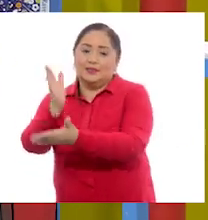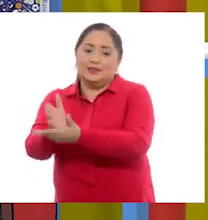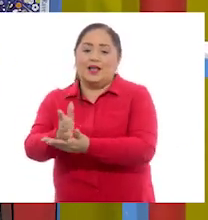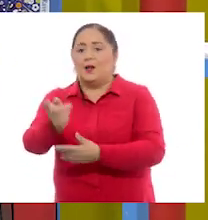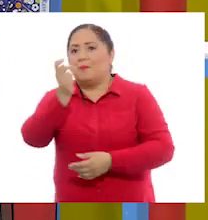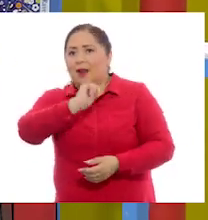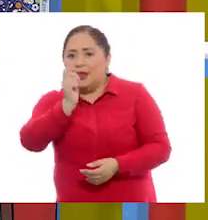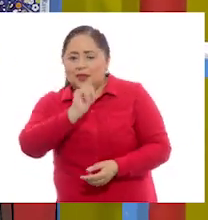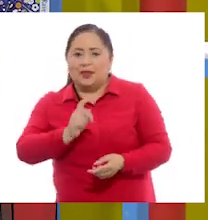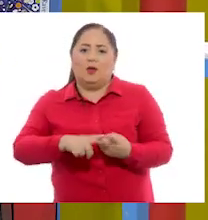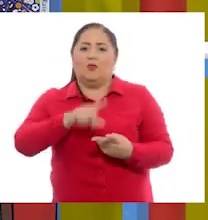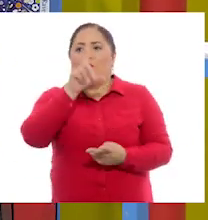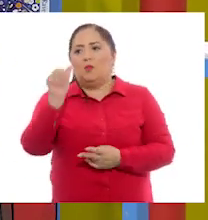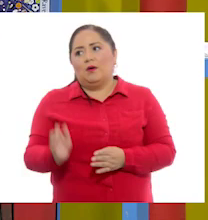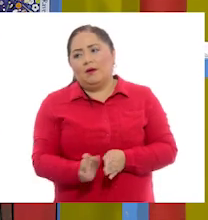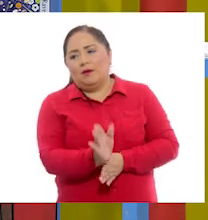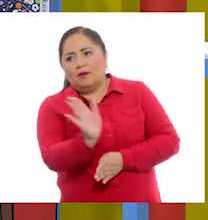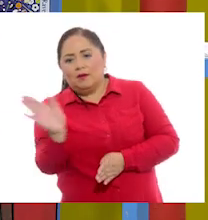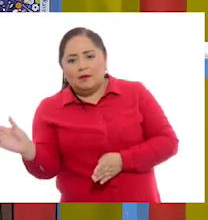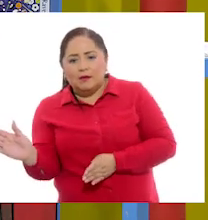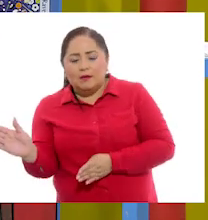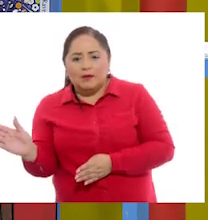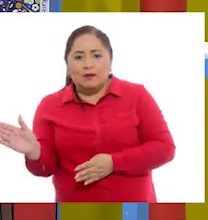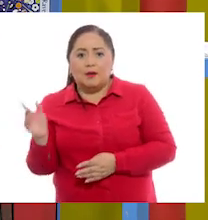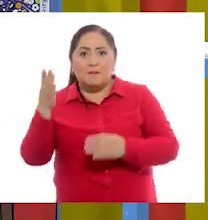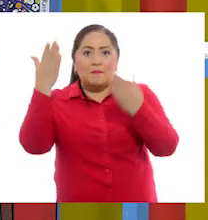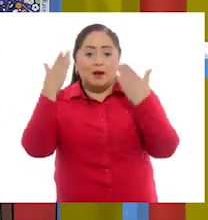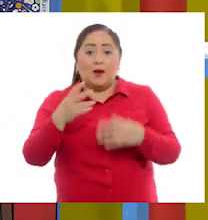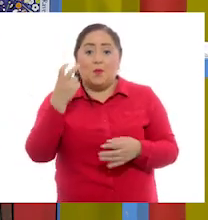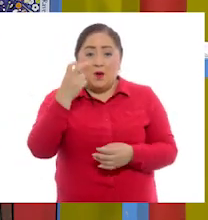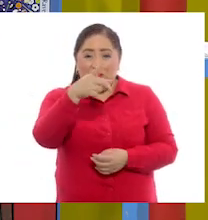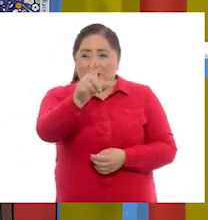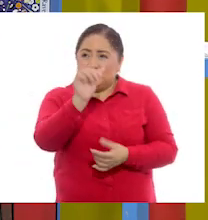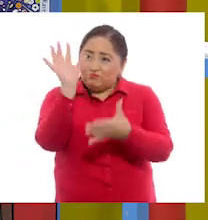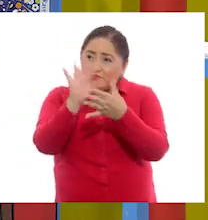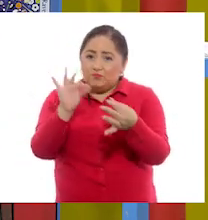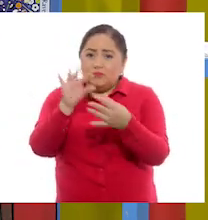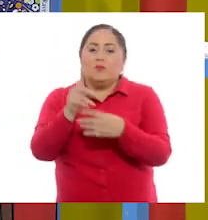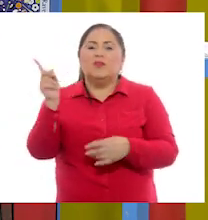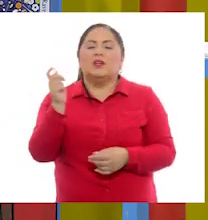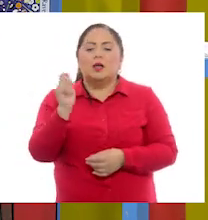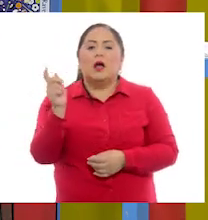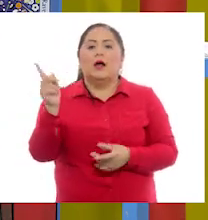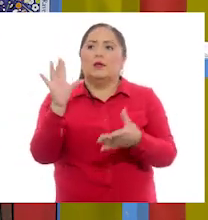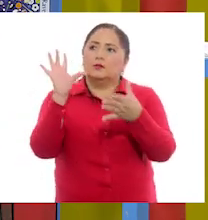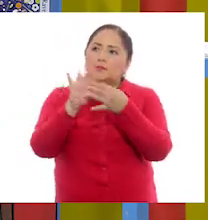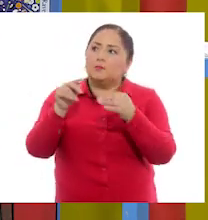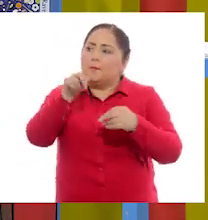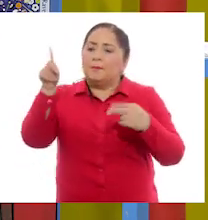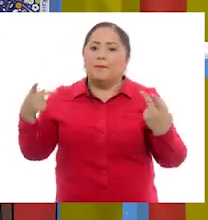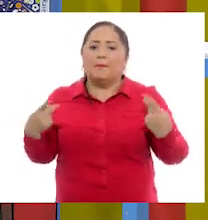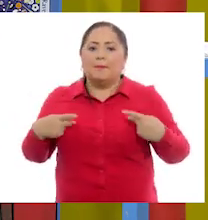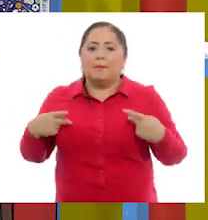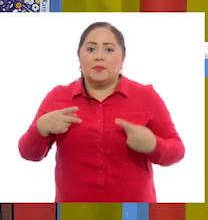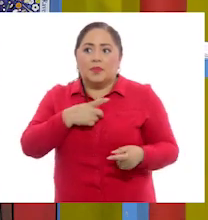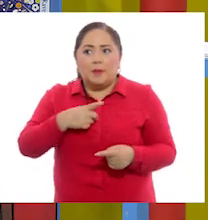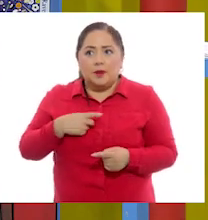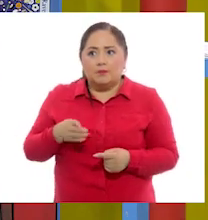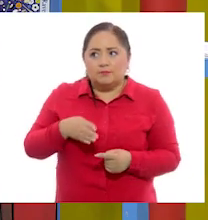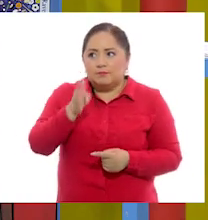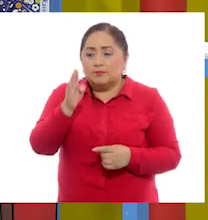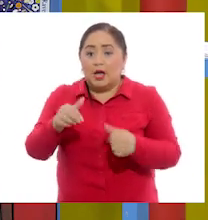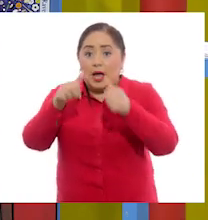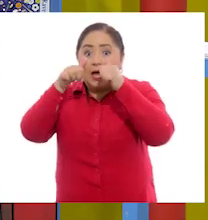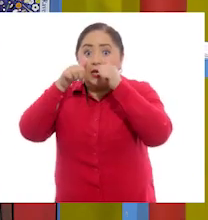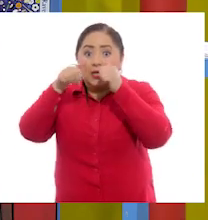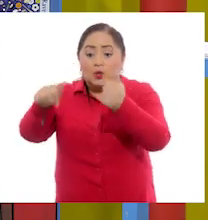paletería, después vas a dar vuelta. Cuando tú das esas referencias les estás indicando a las personas que deben de poner